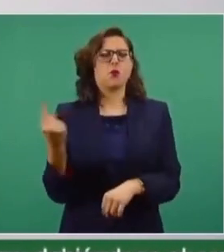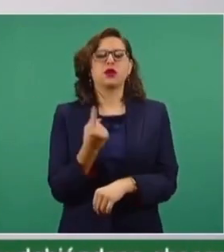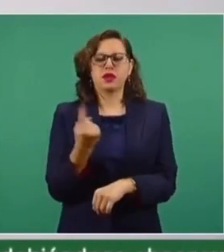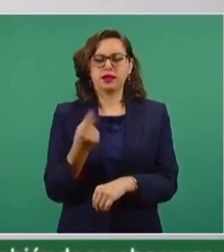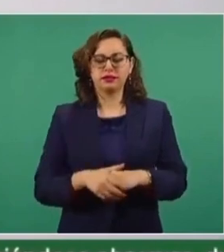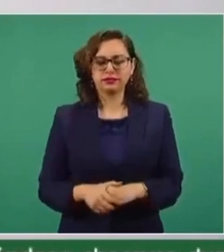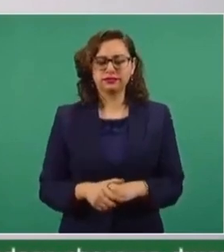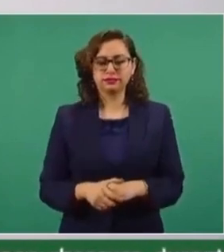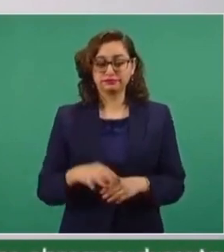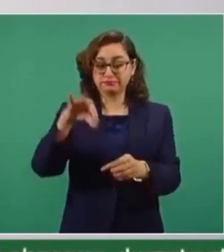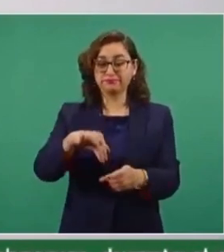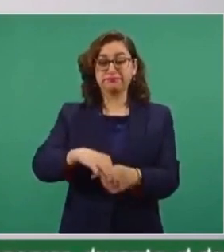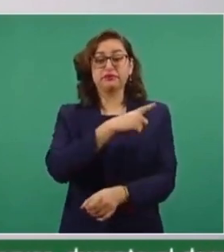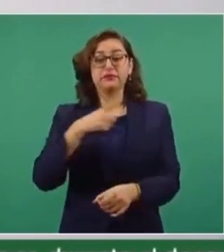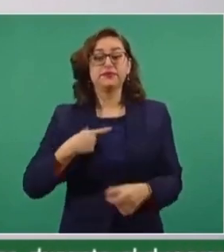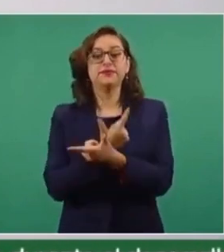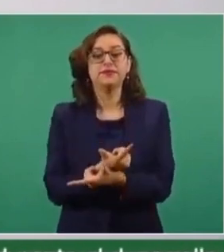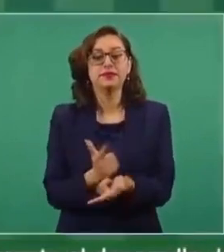Porque el voto tiene que ser libre,